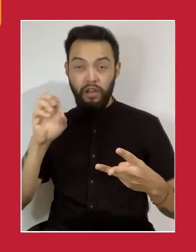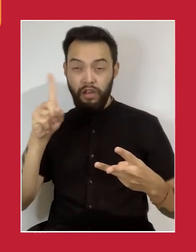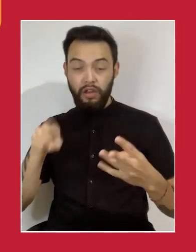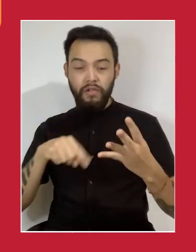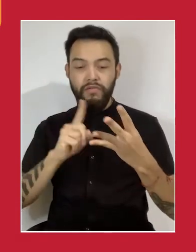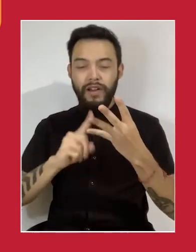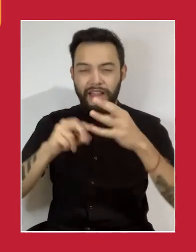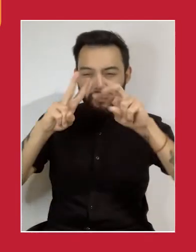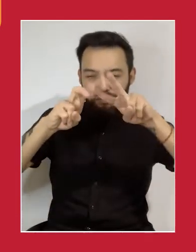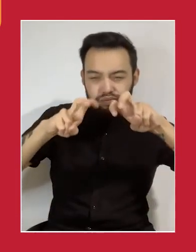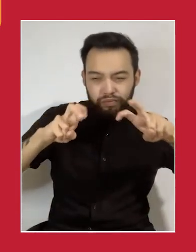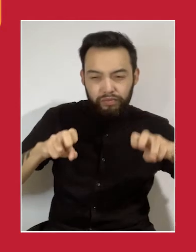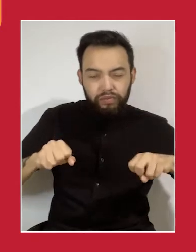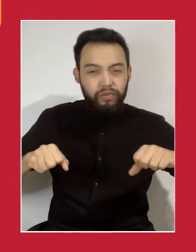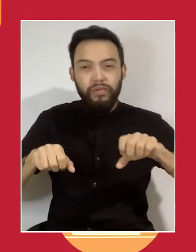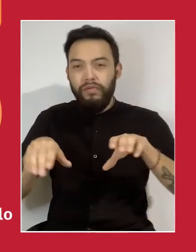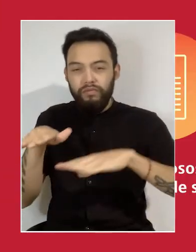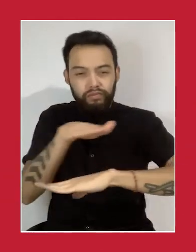del suelo.